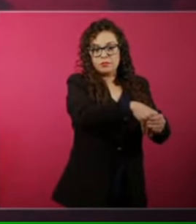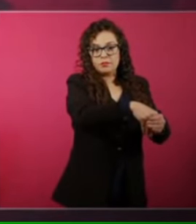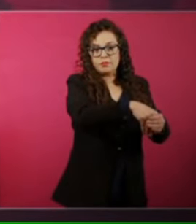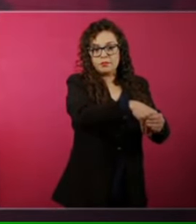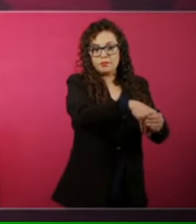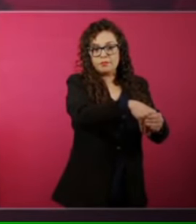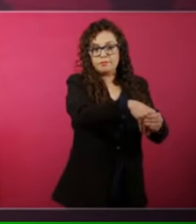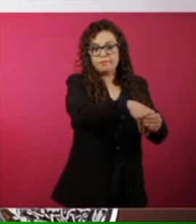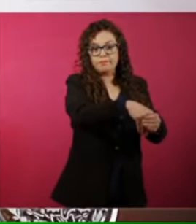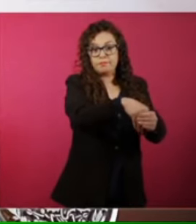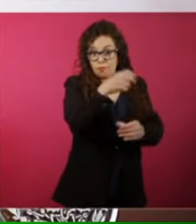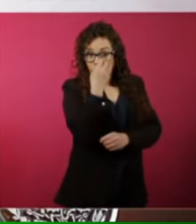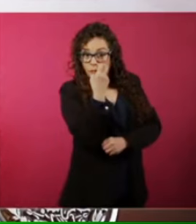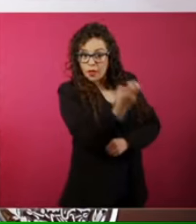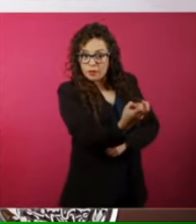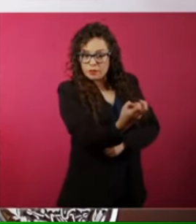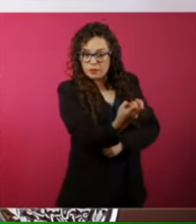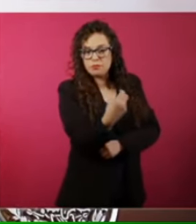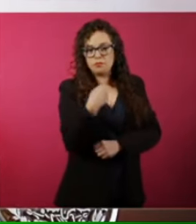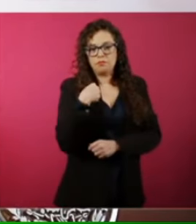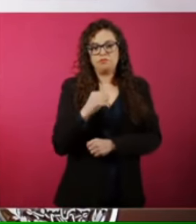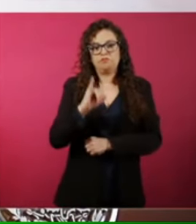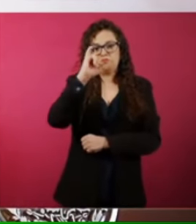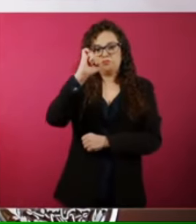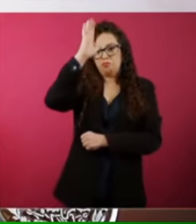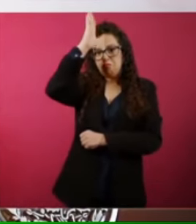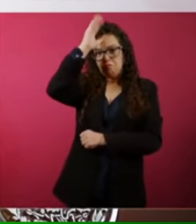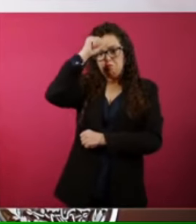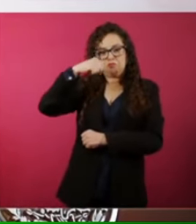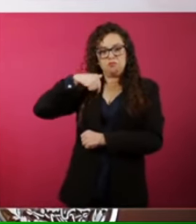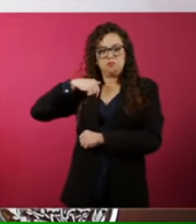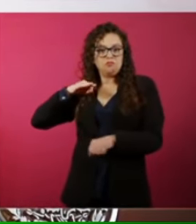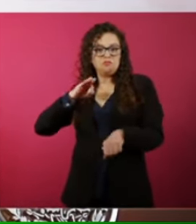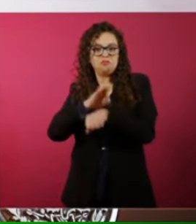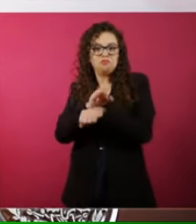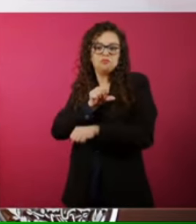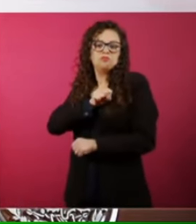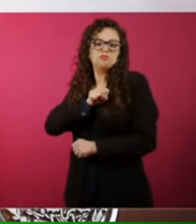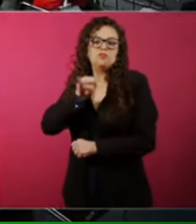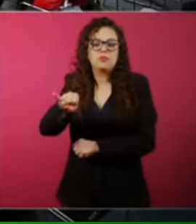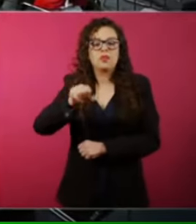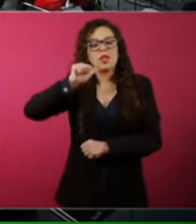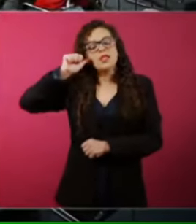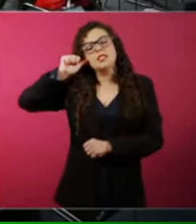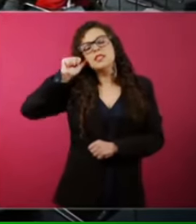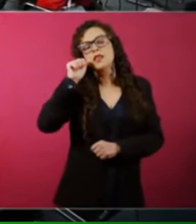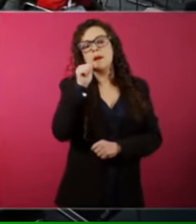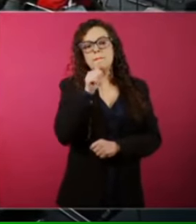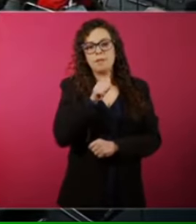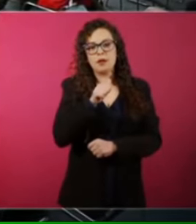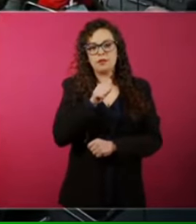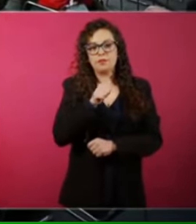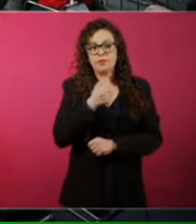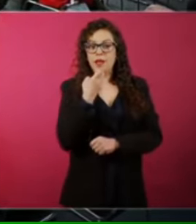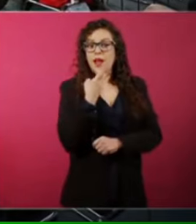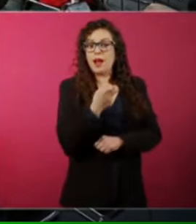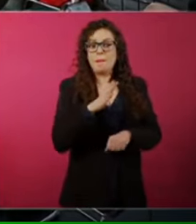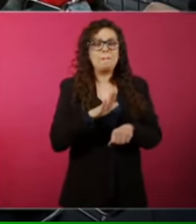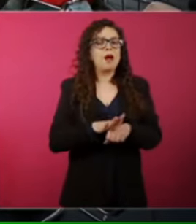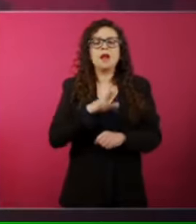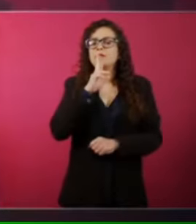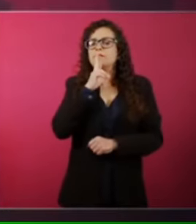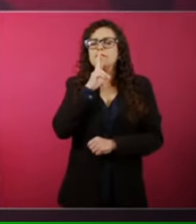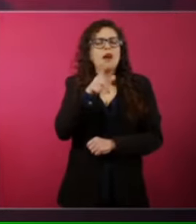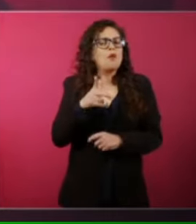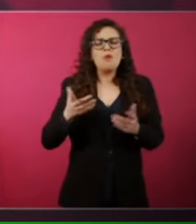yo voy a defender eso siempre es este es mejor o sea para mantener también la